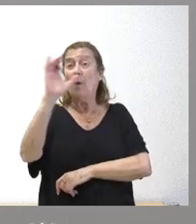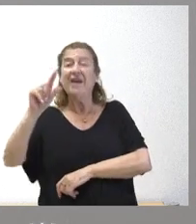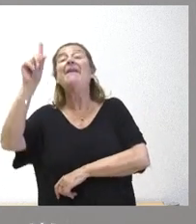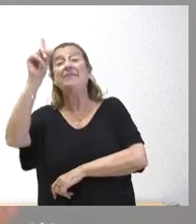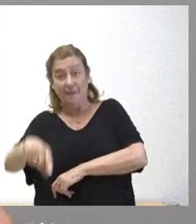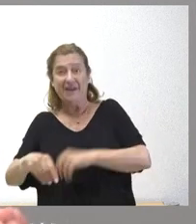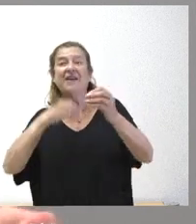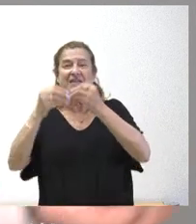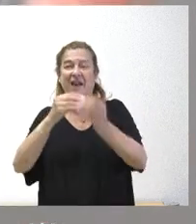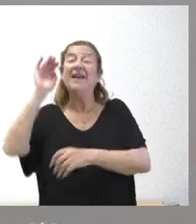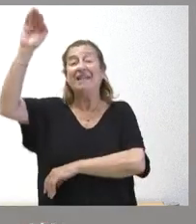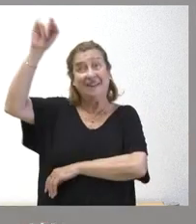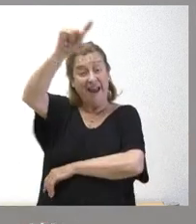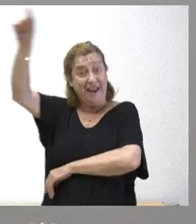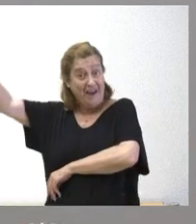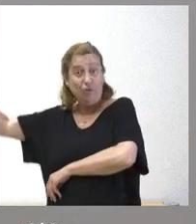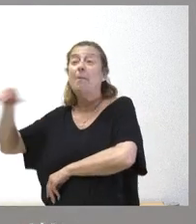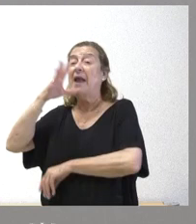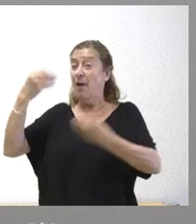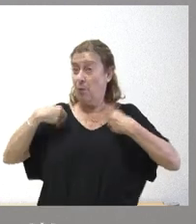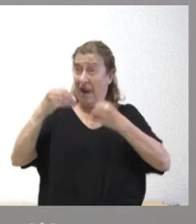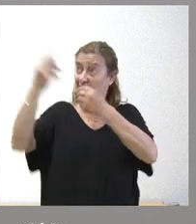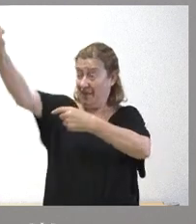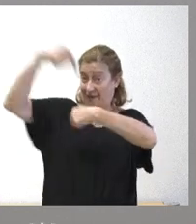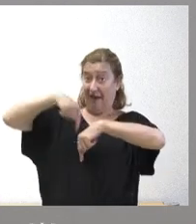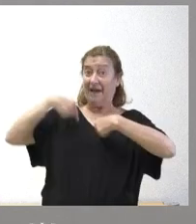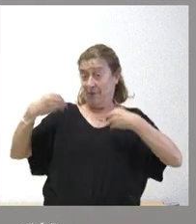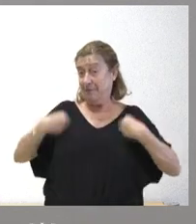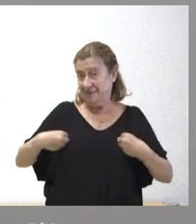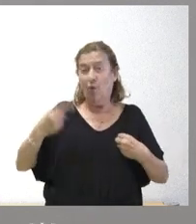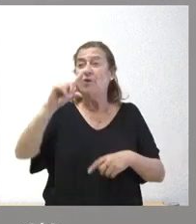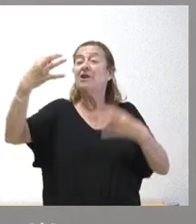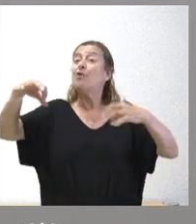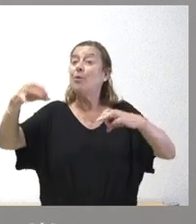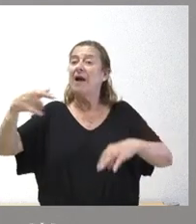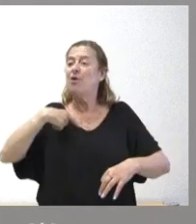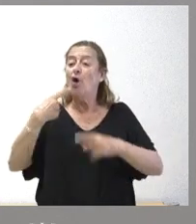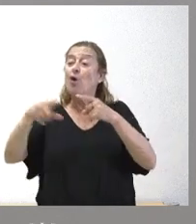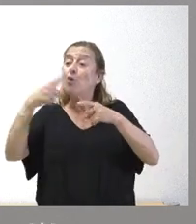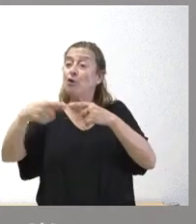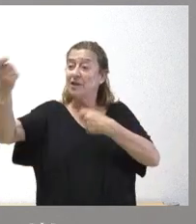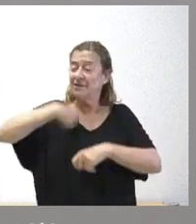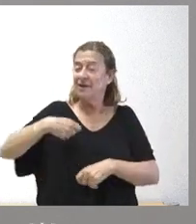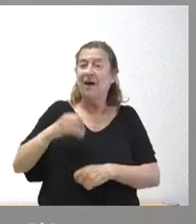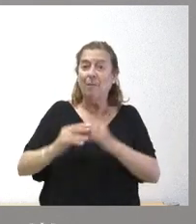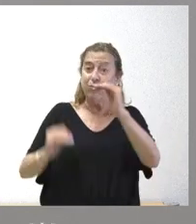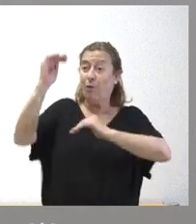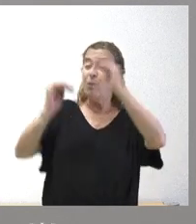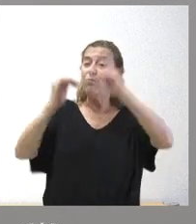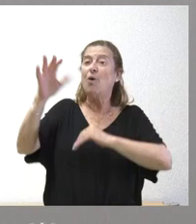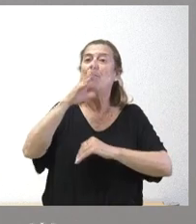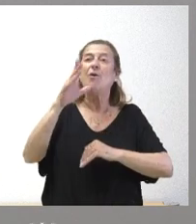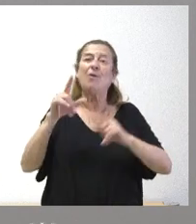se aplican a países terceros para las importaciones que hacen aquí. No sería normal que aquí los costes de las producciones sean más altos por el tipo de productos